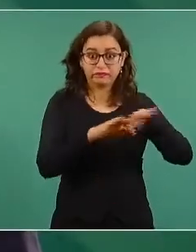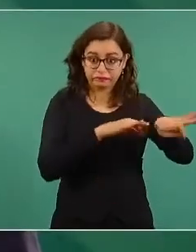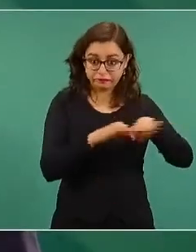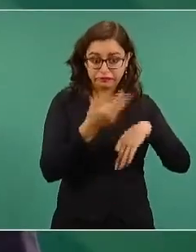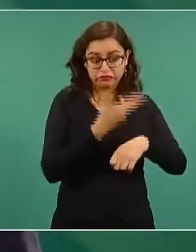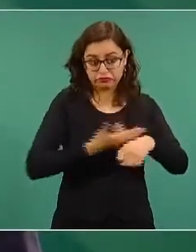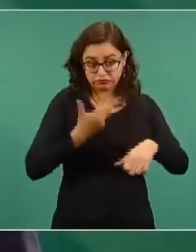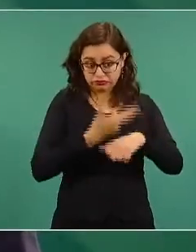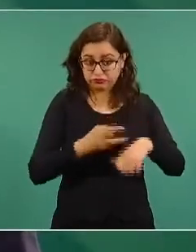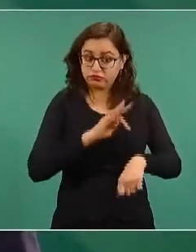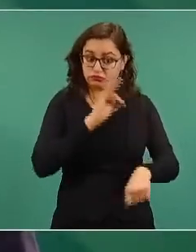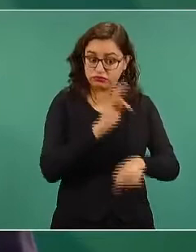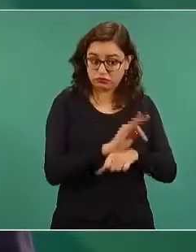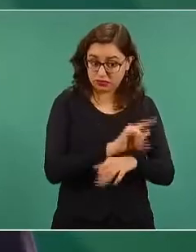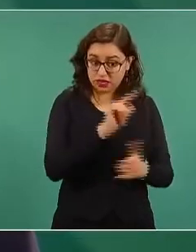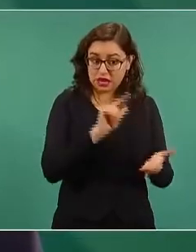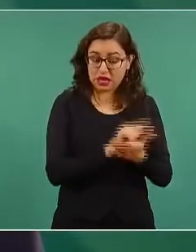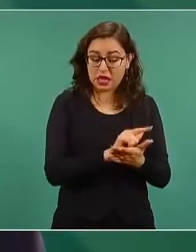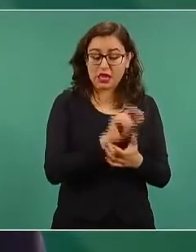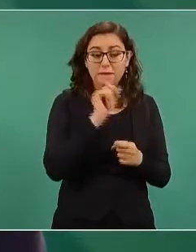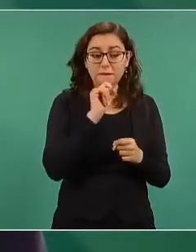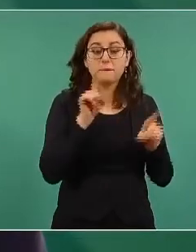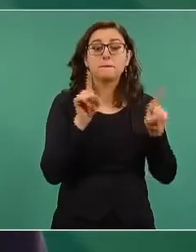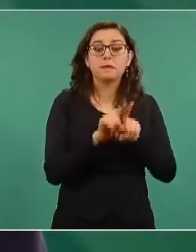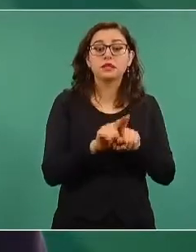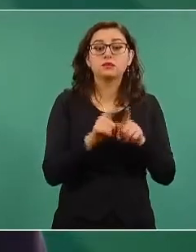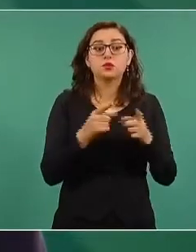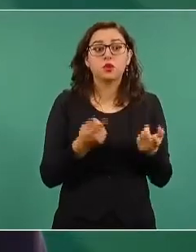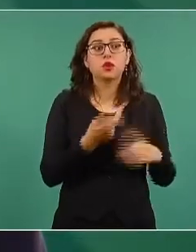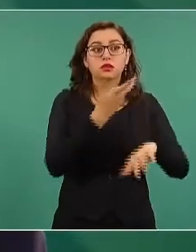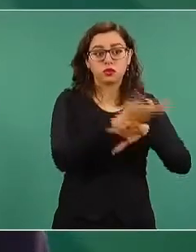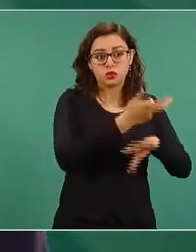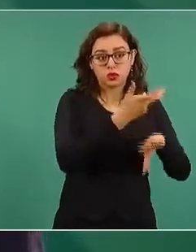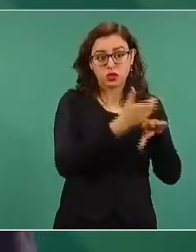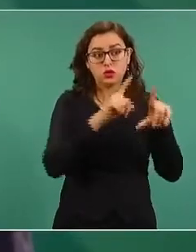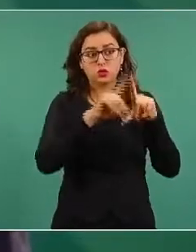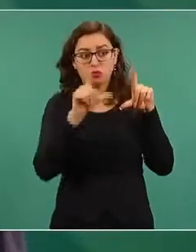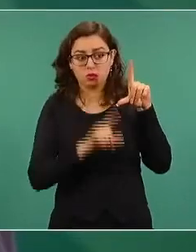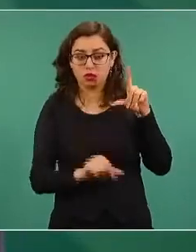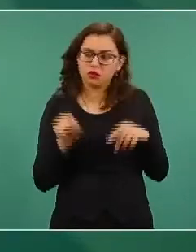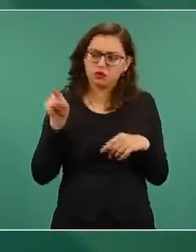también del plan de desarrollo conjunto para